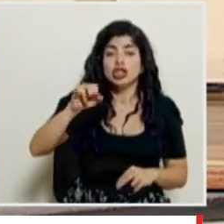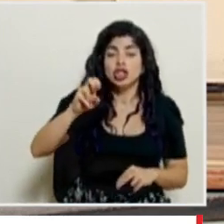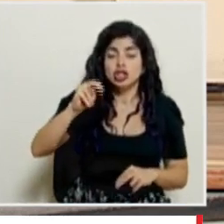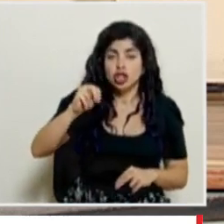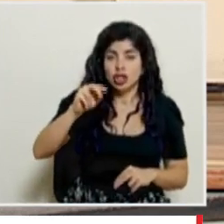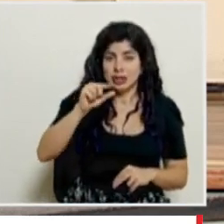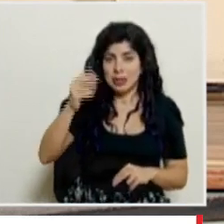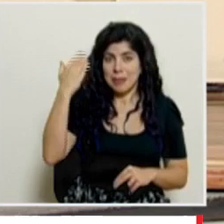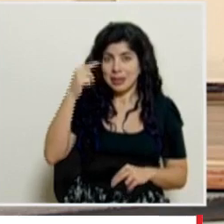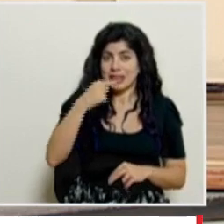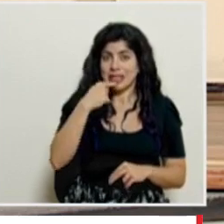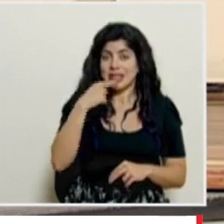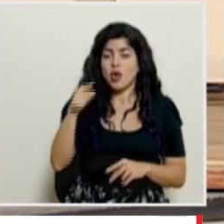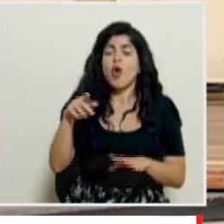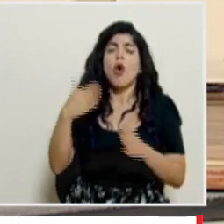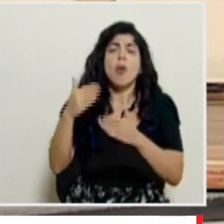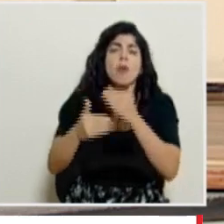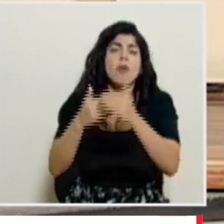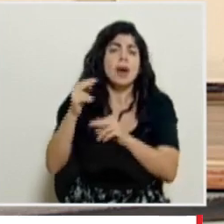la semana pasada?